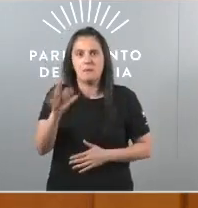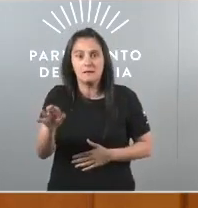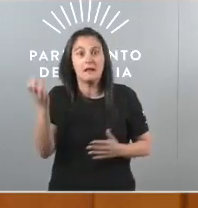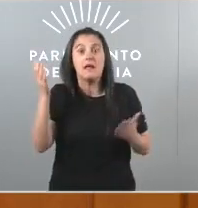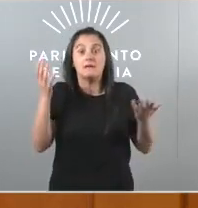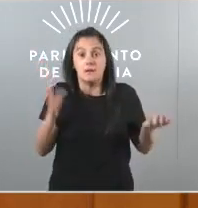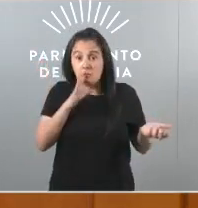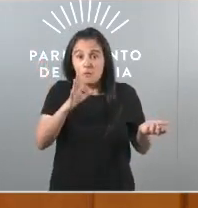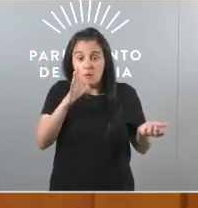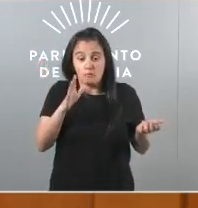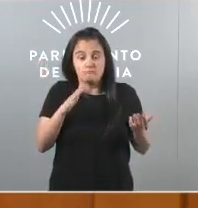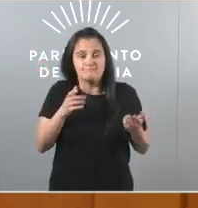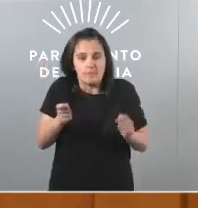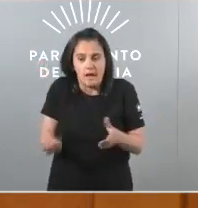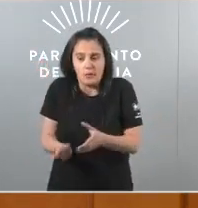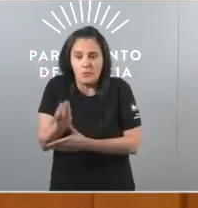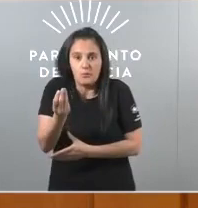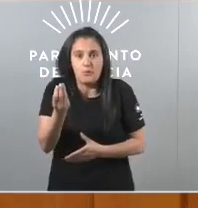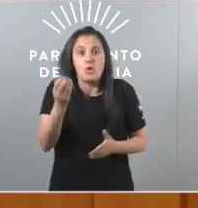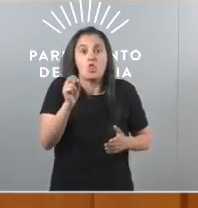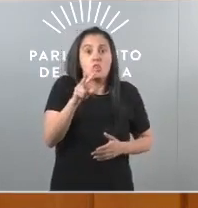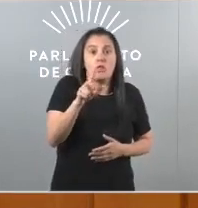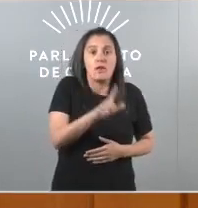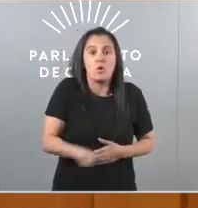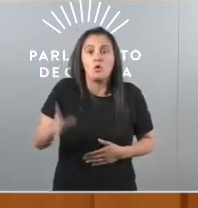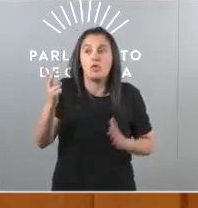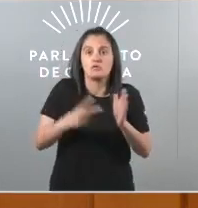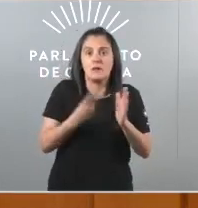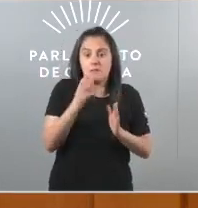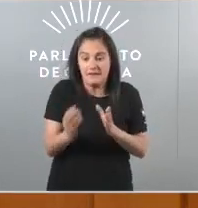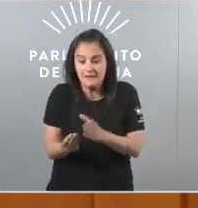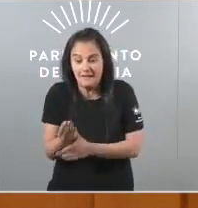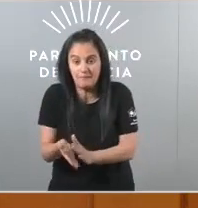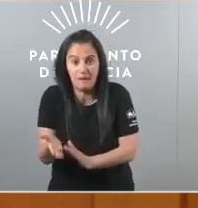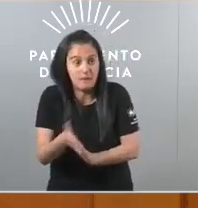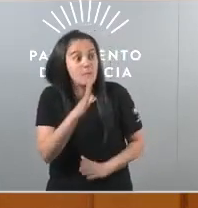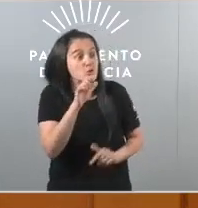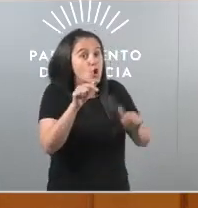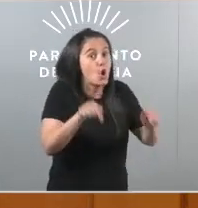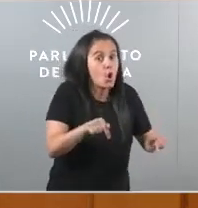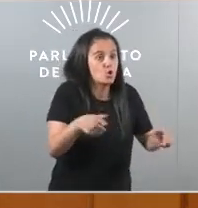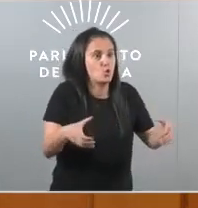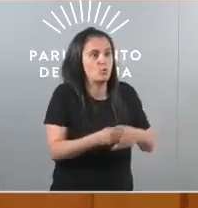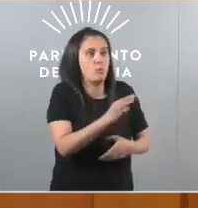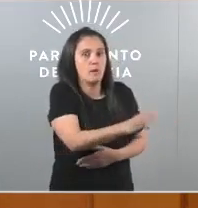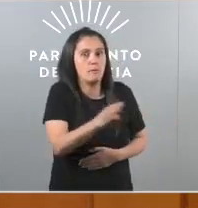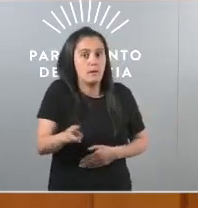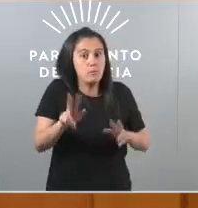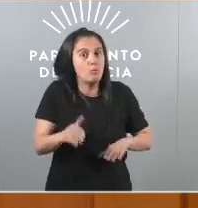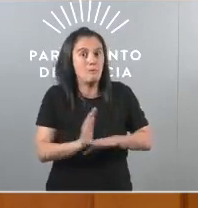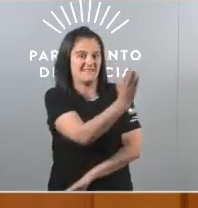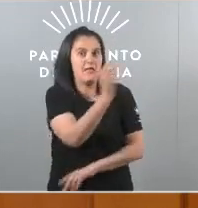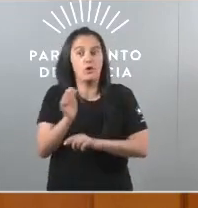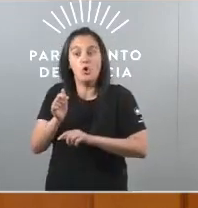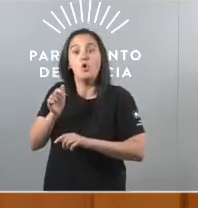de cambio quedou plantada o 12 de xullo de 2020 e por iso hoxe o Partido Popular representa o pasado